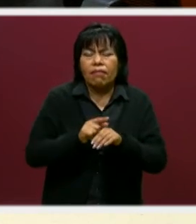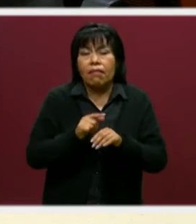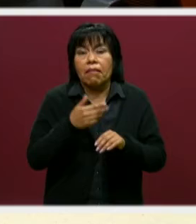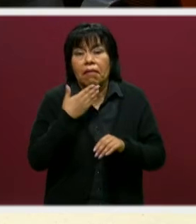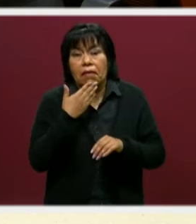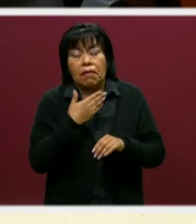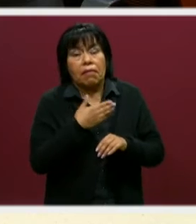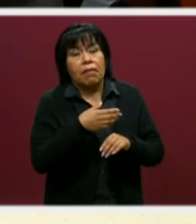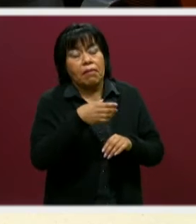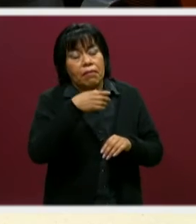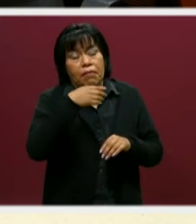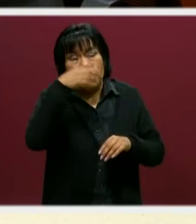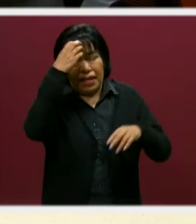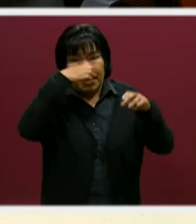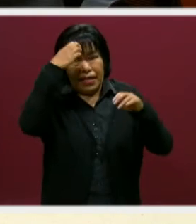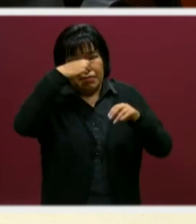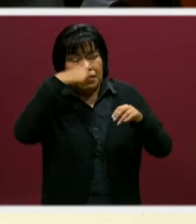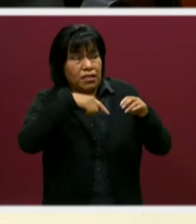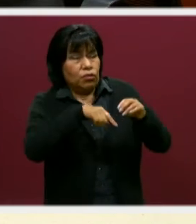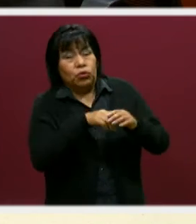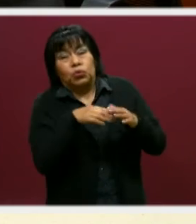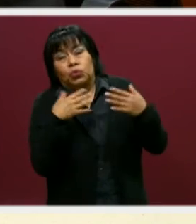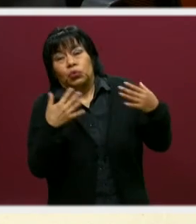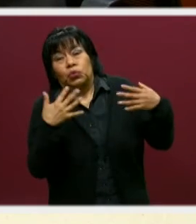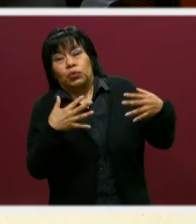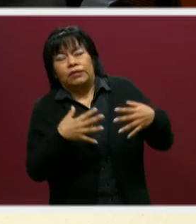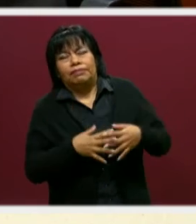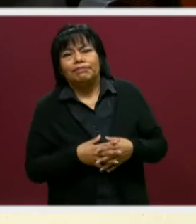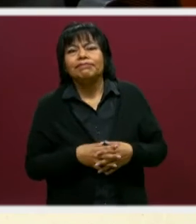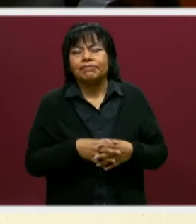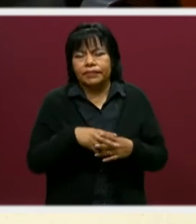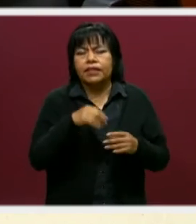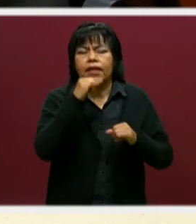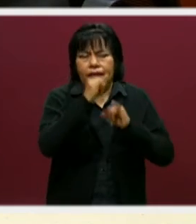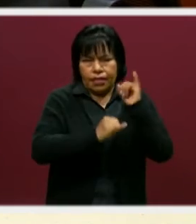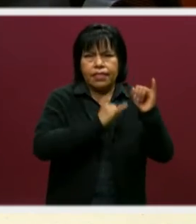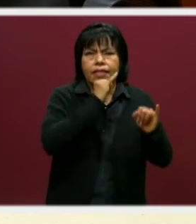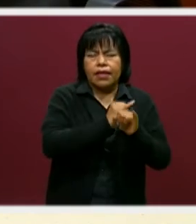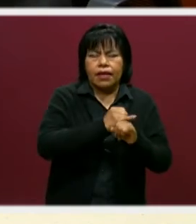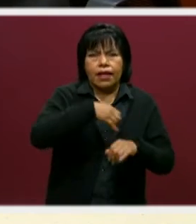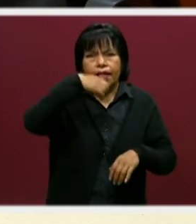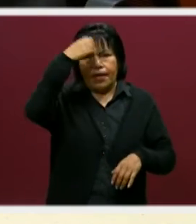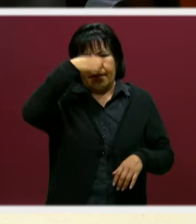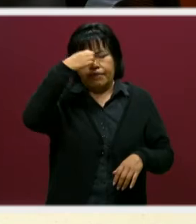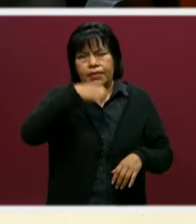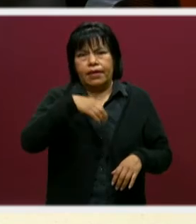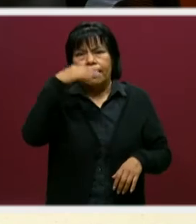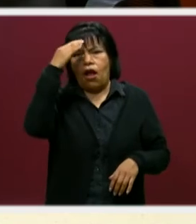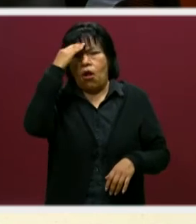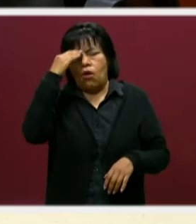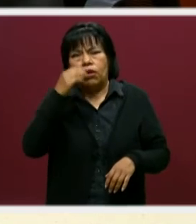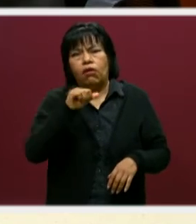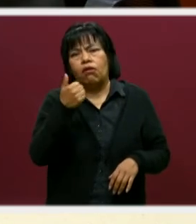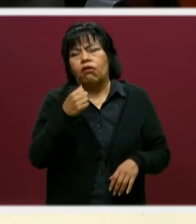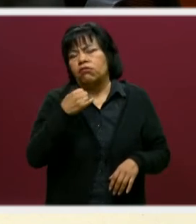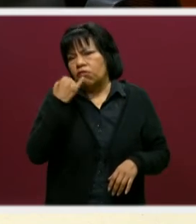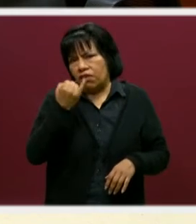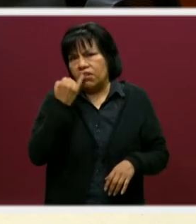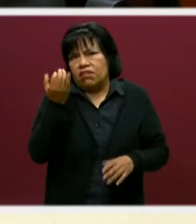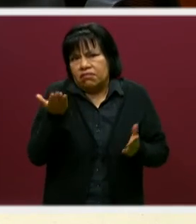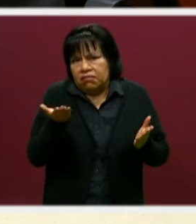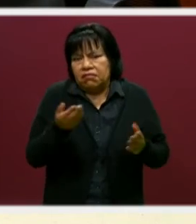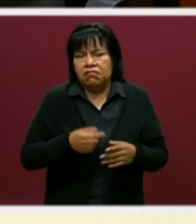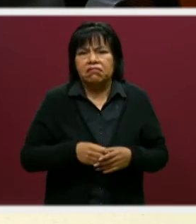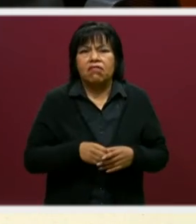han traído un enriquecimiento increíble. Bueno, en el caso internacional, pues la experiencia de conocer otro idioma, estar